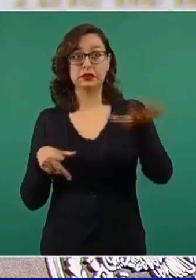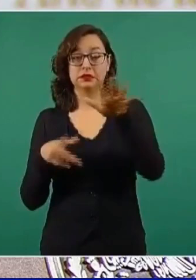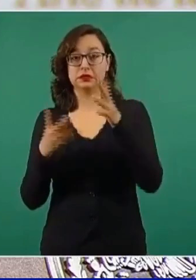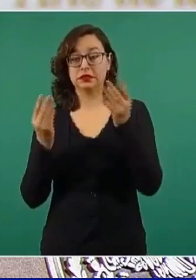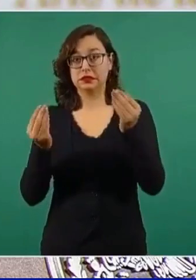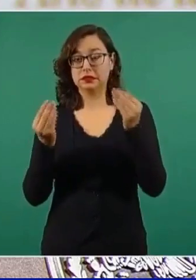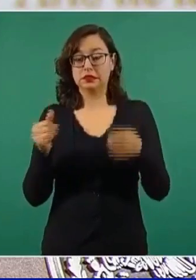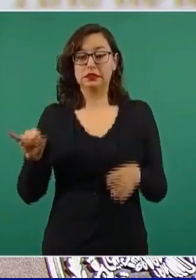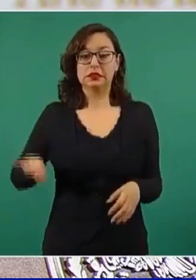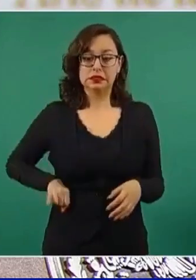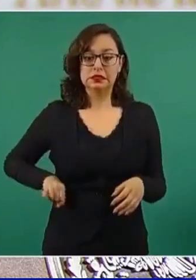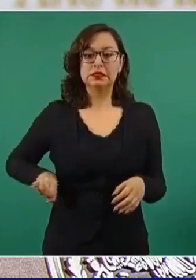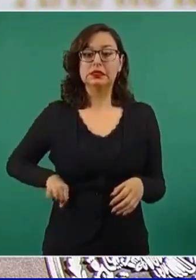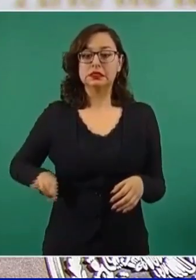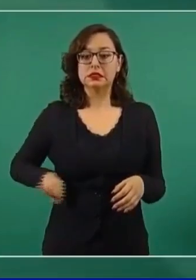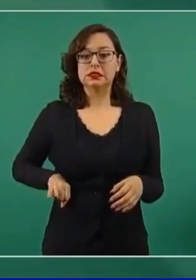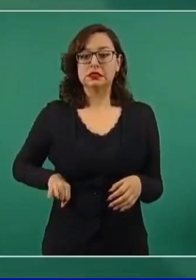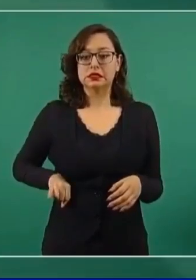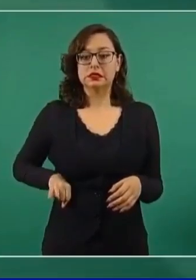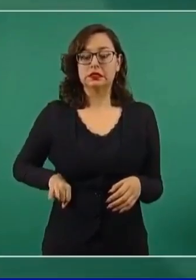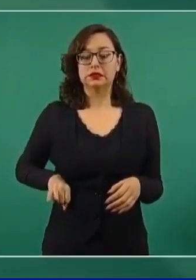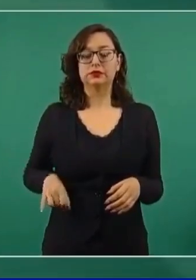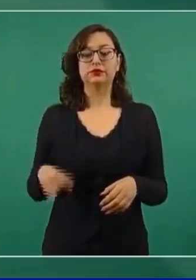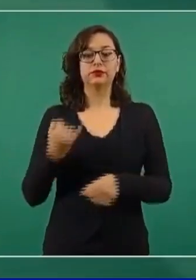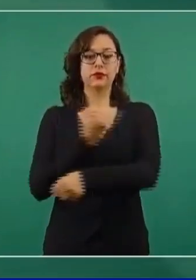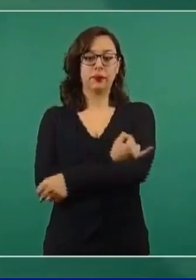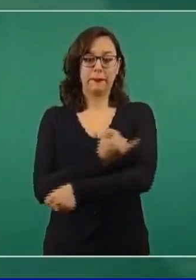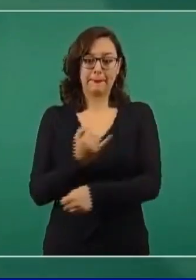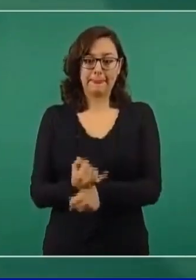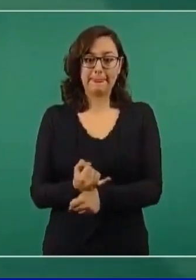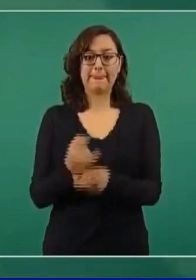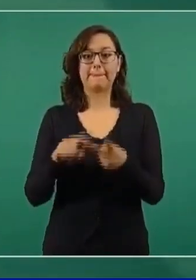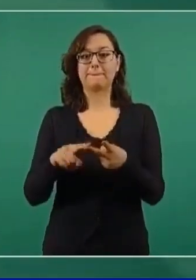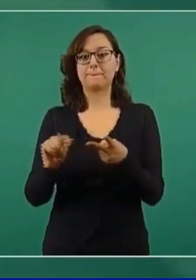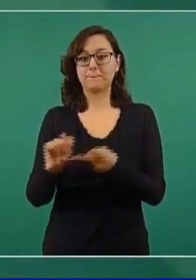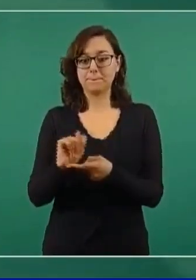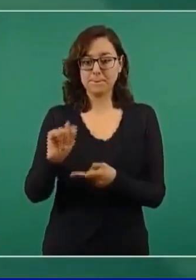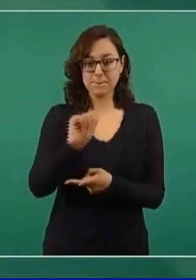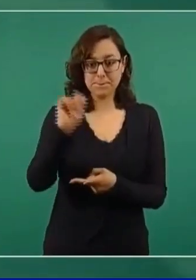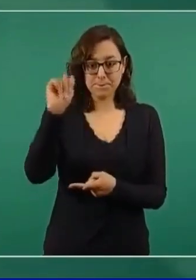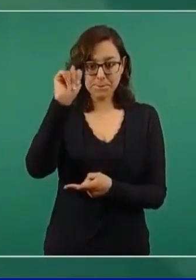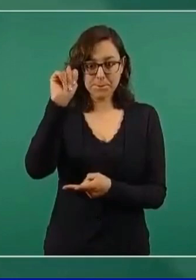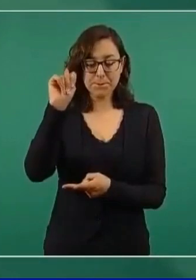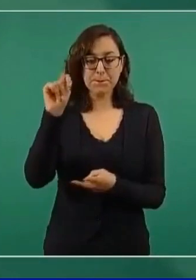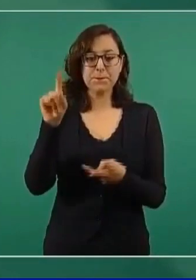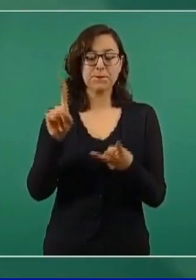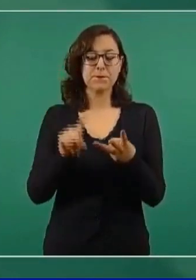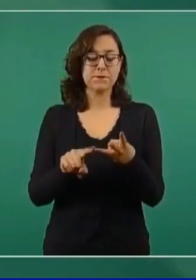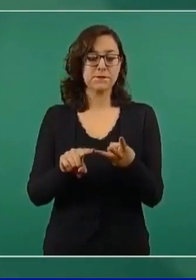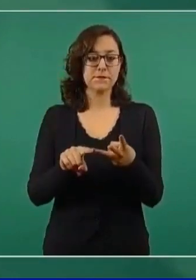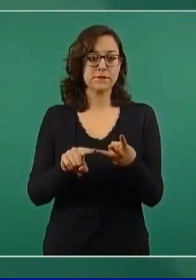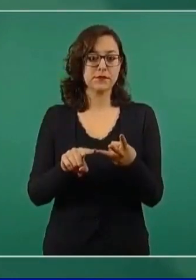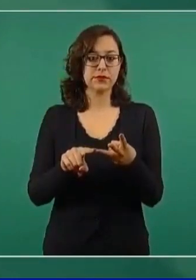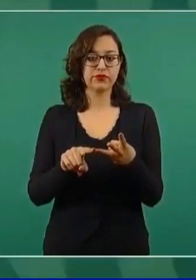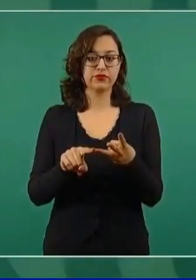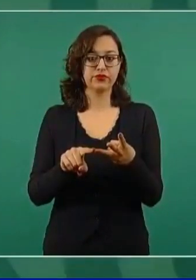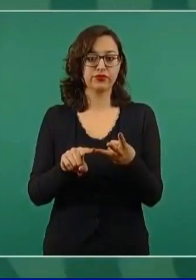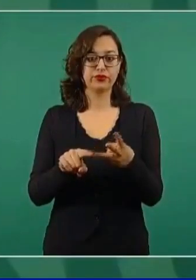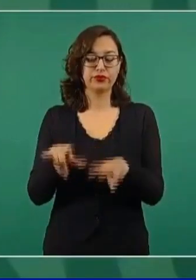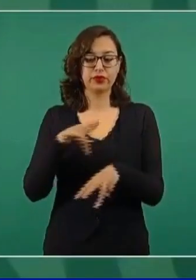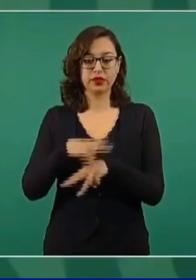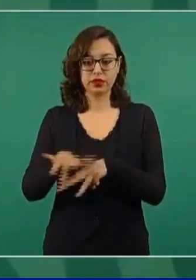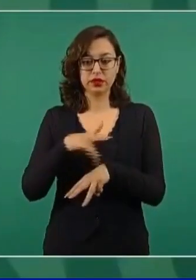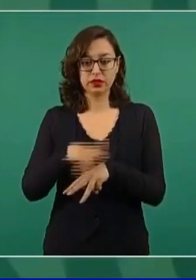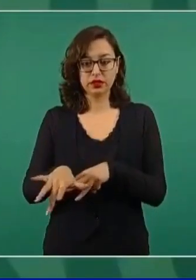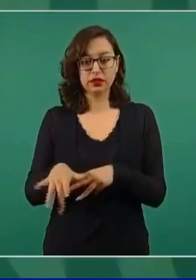repito, para el caso de Iztapalapa, para el caso de Tláhuac, para el caso de